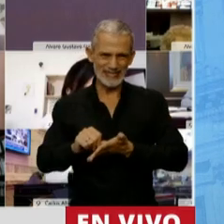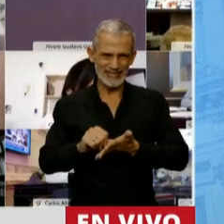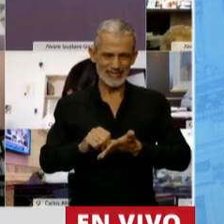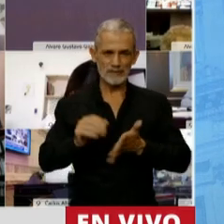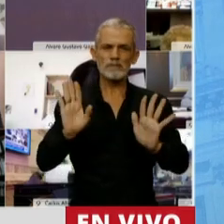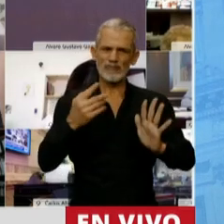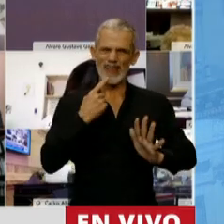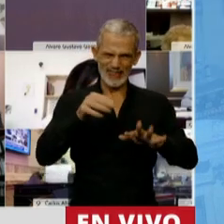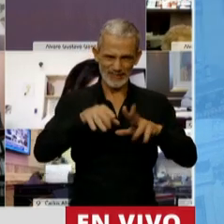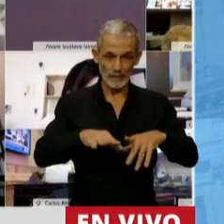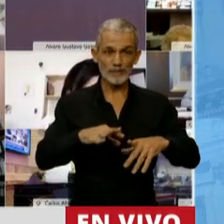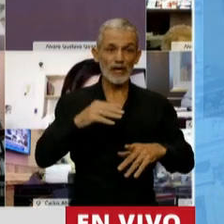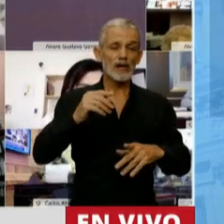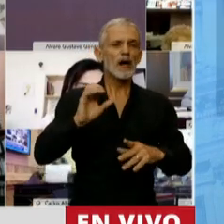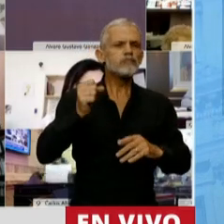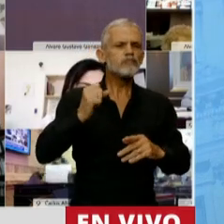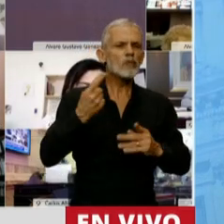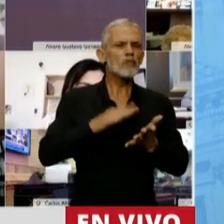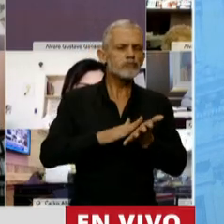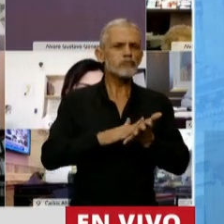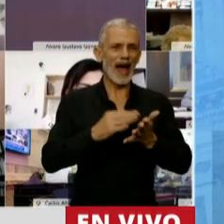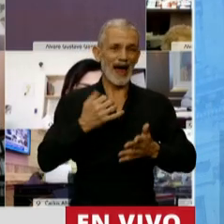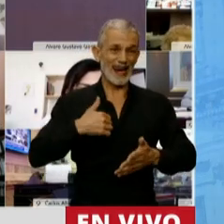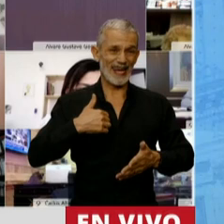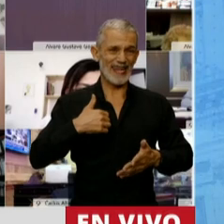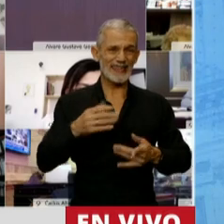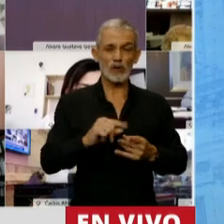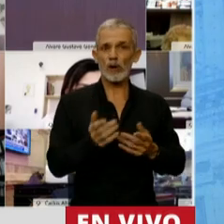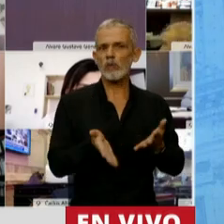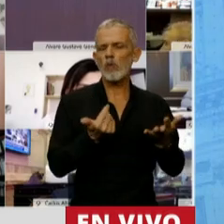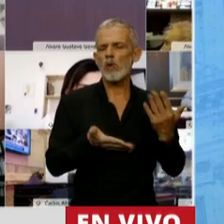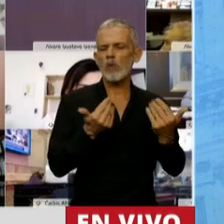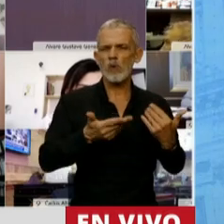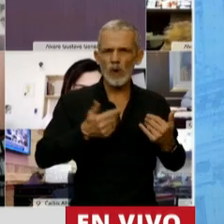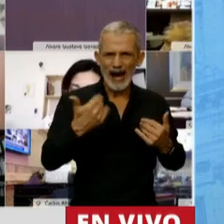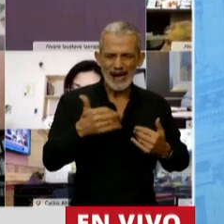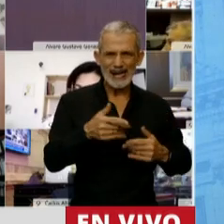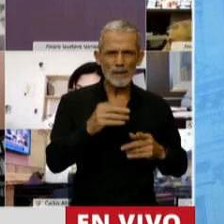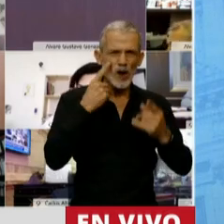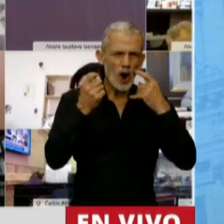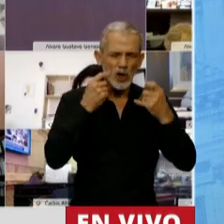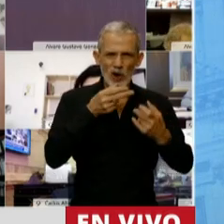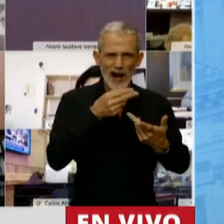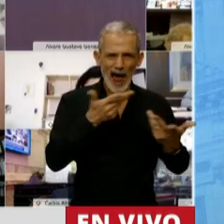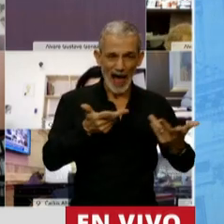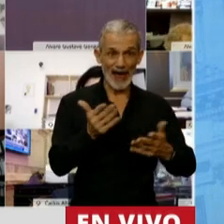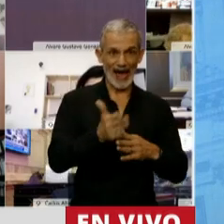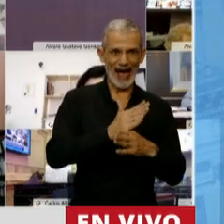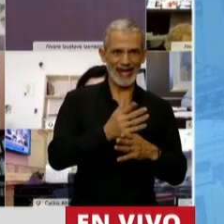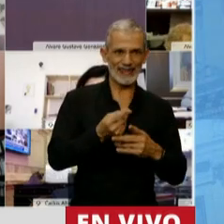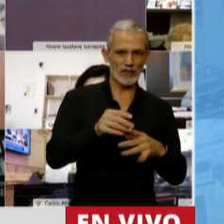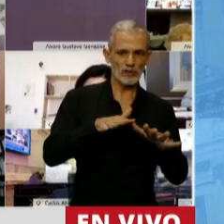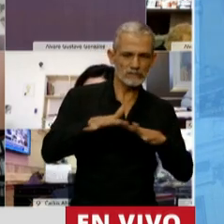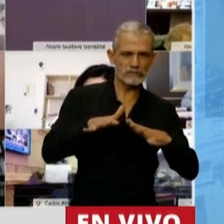Dice, la experiencia argentina reciente de un desmantelamiento rápido de controles antes de que haya un